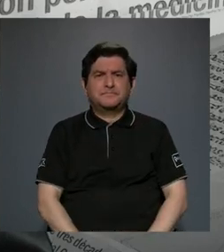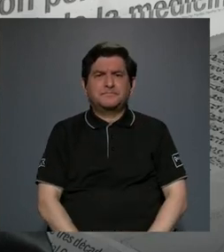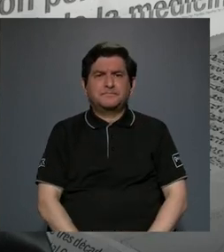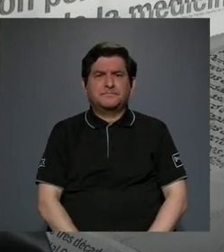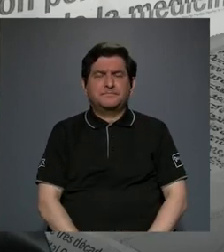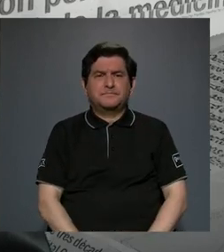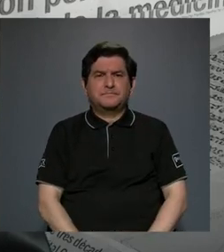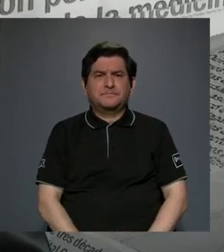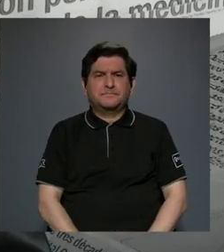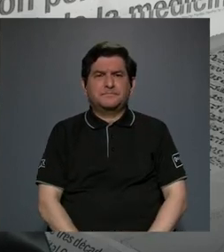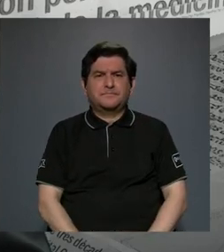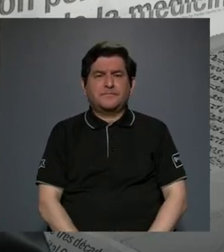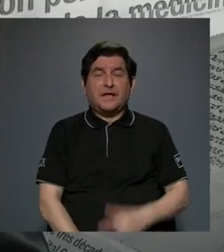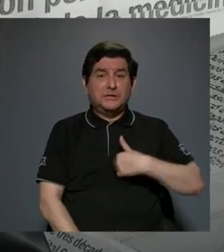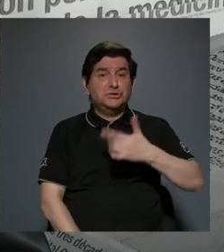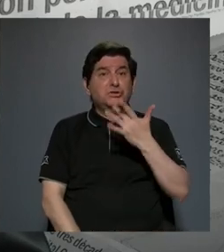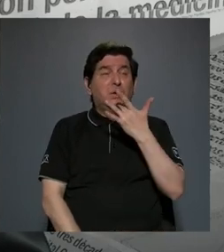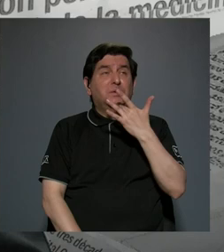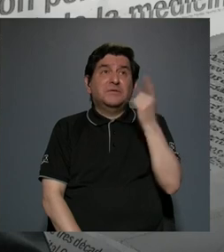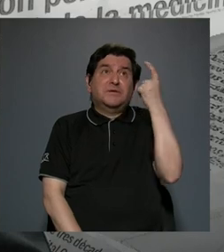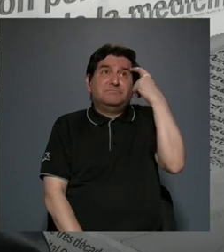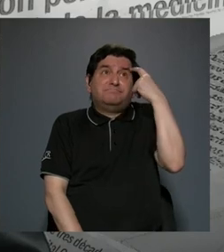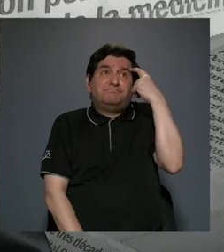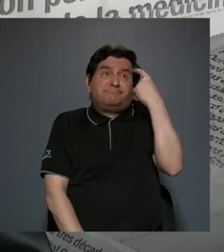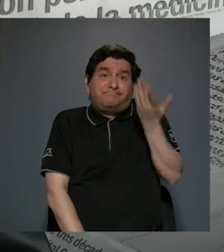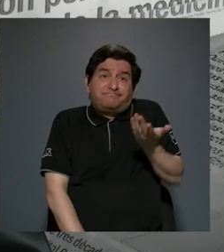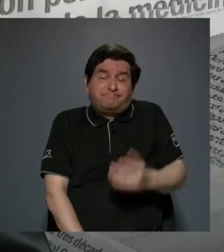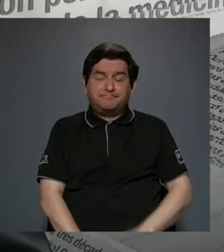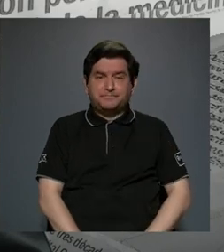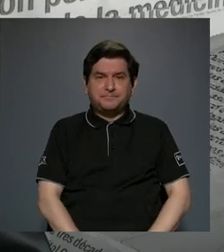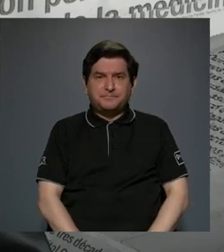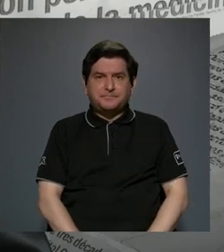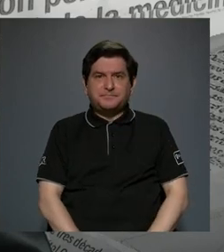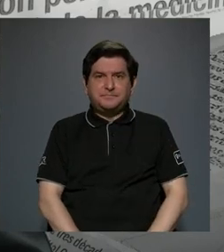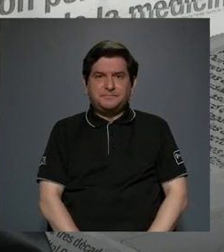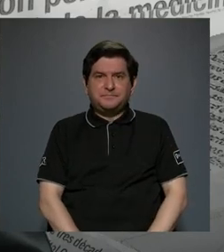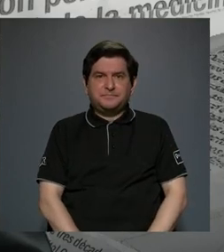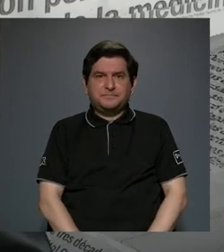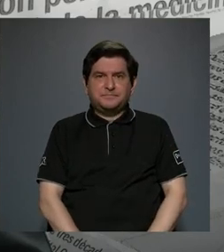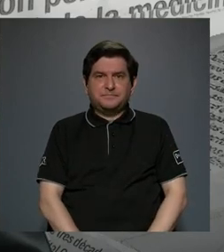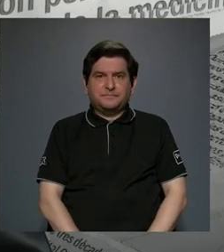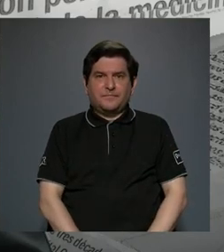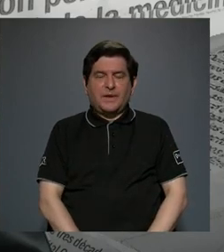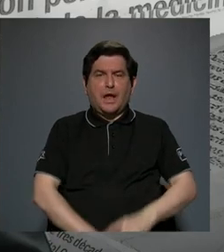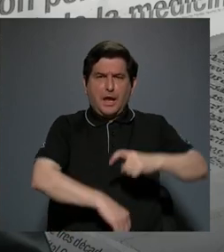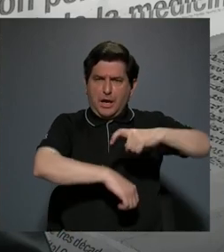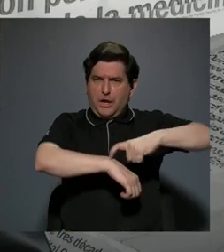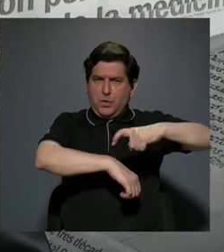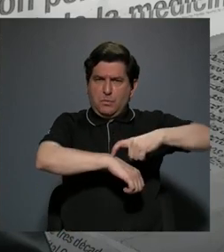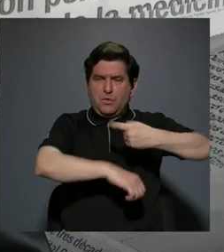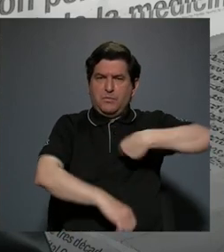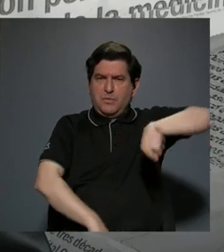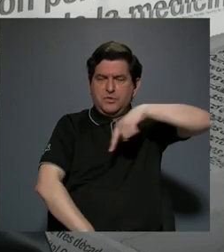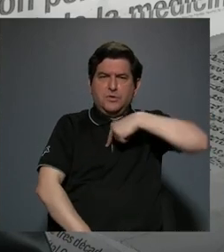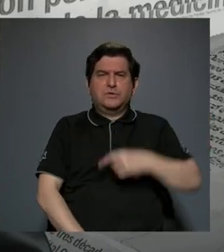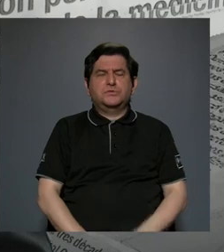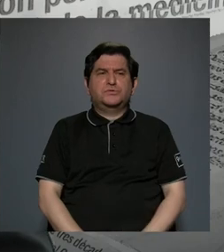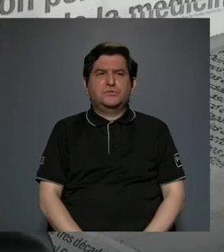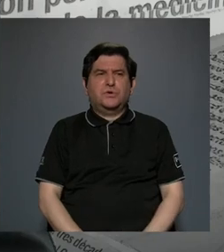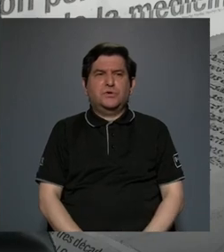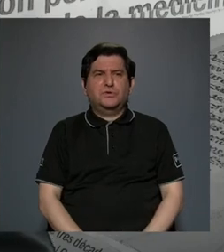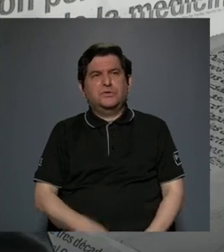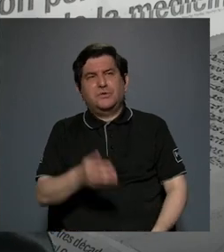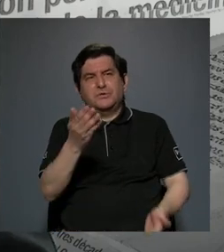yo prefiero pensar en que llegará un momento en que tengamos un poco más de